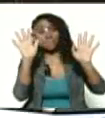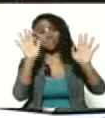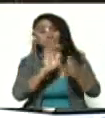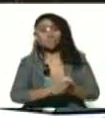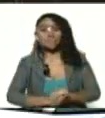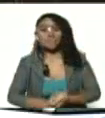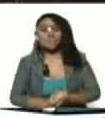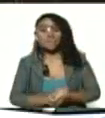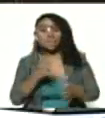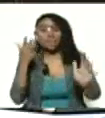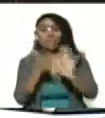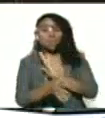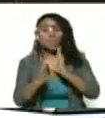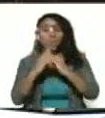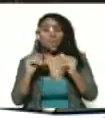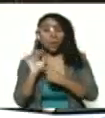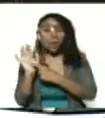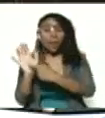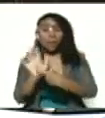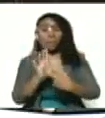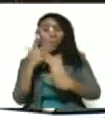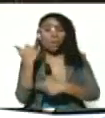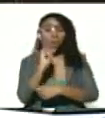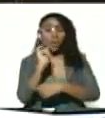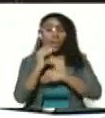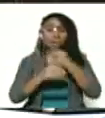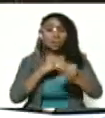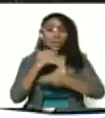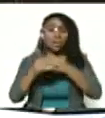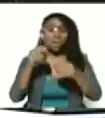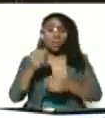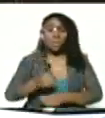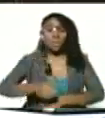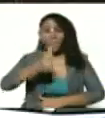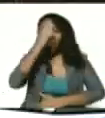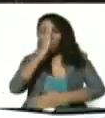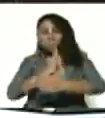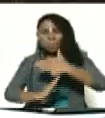Sobre todo el ejemplo que están dando los más humildes.